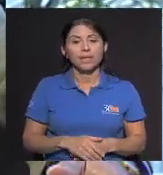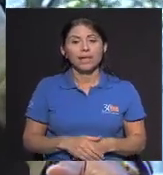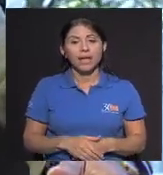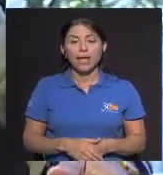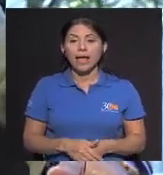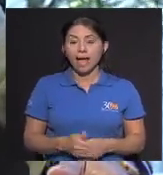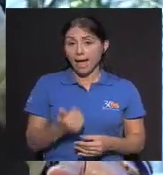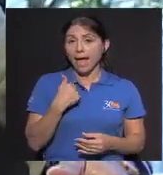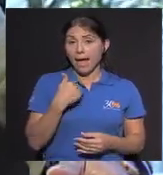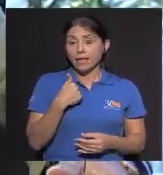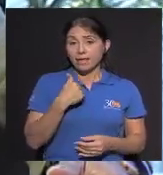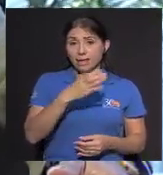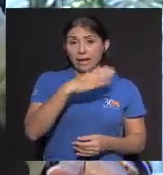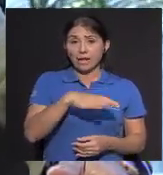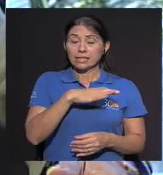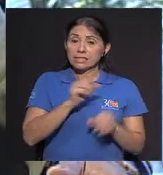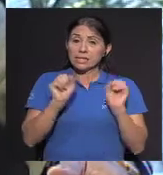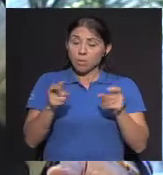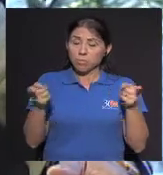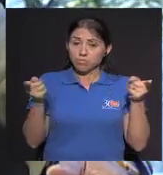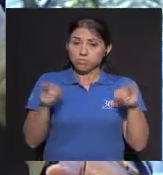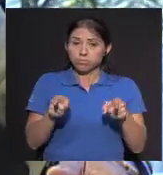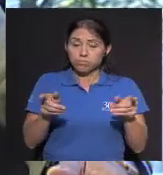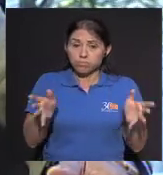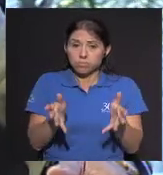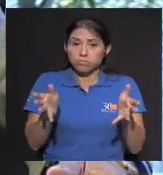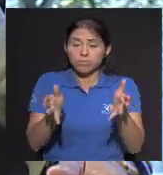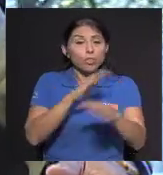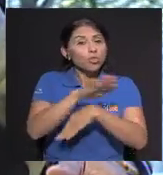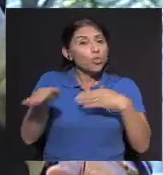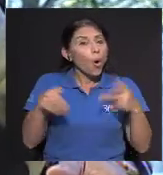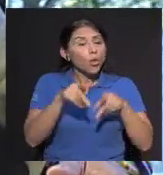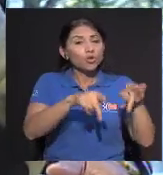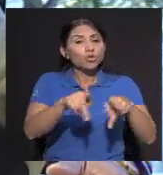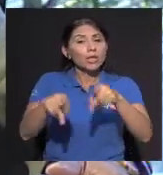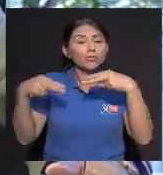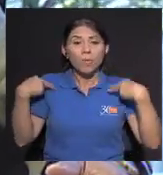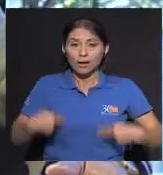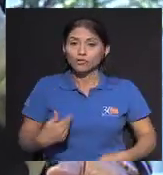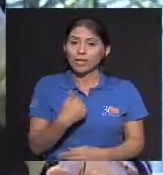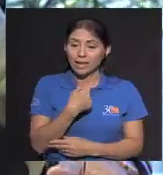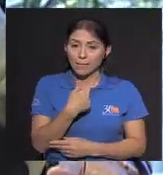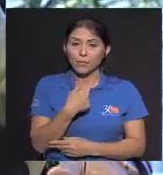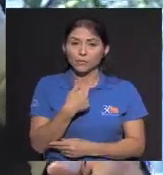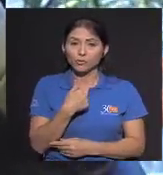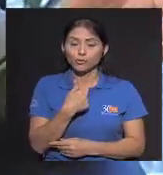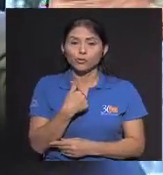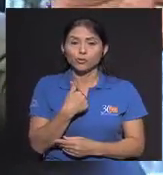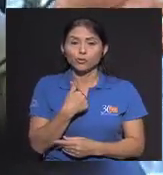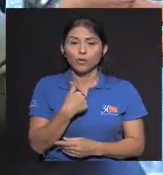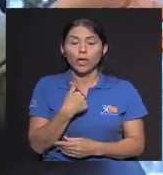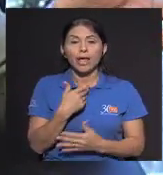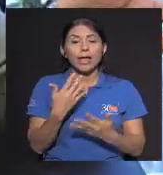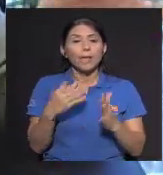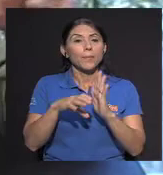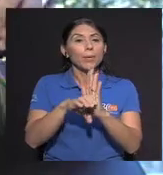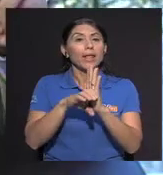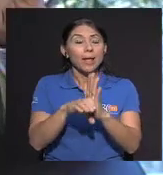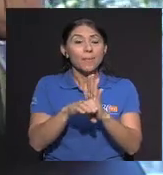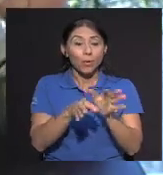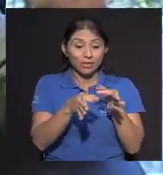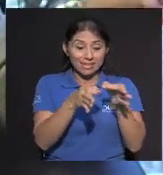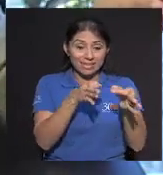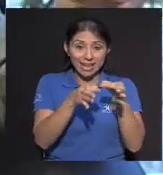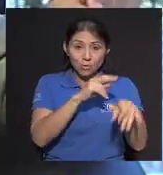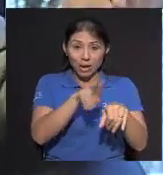Hay Factores Predisponentes Que tenemos Todos los seres humanos Como le decía El El